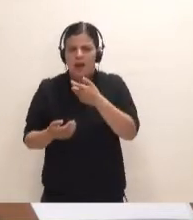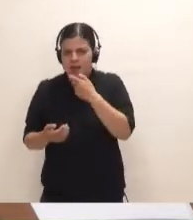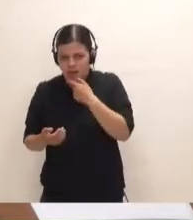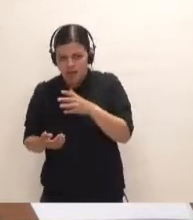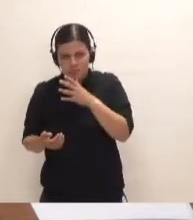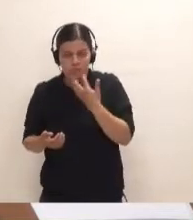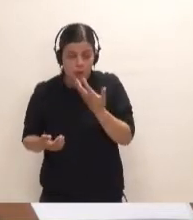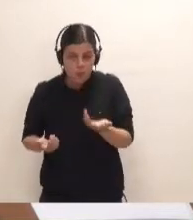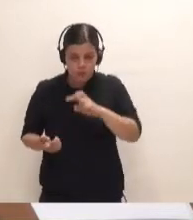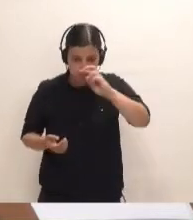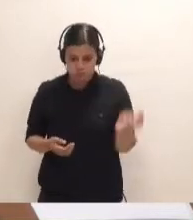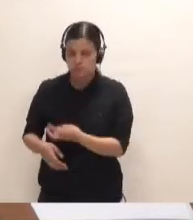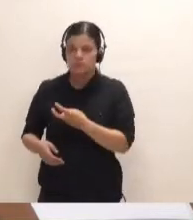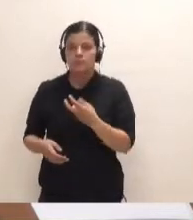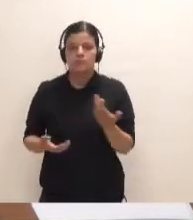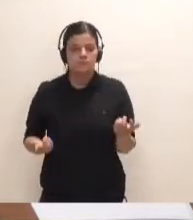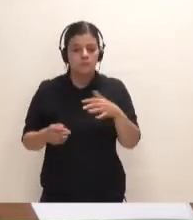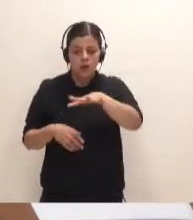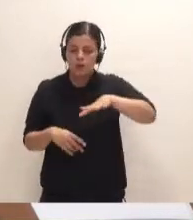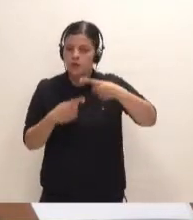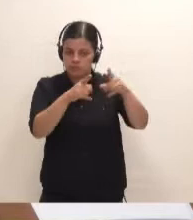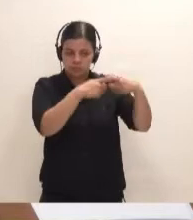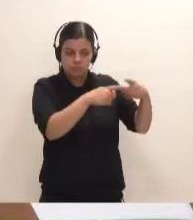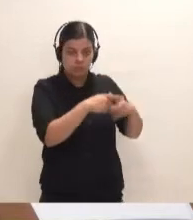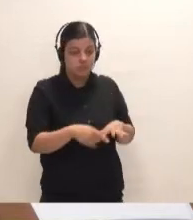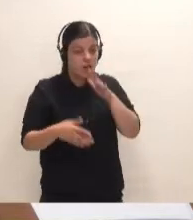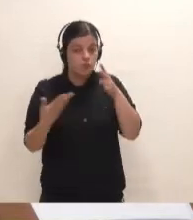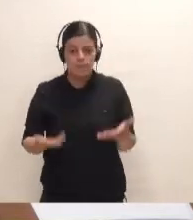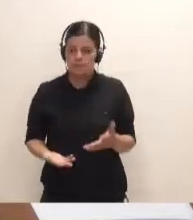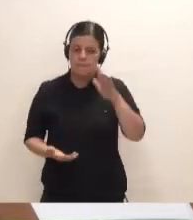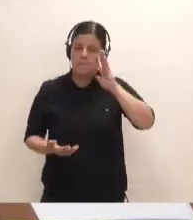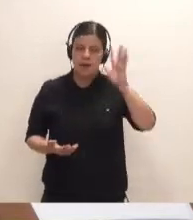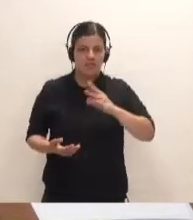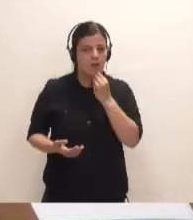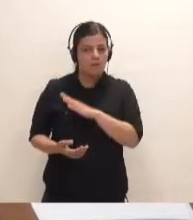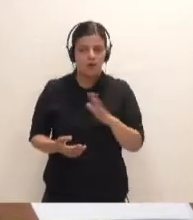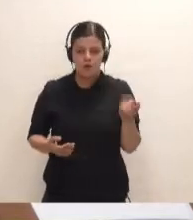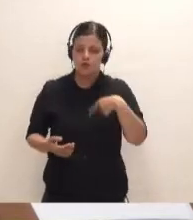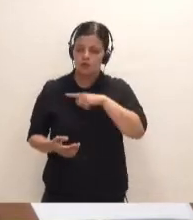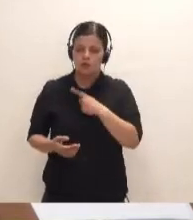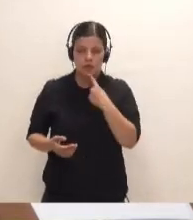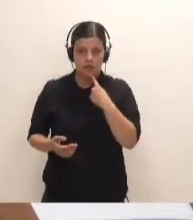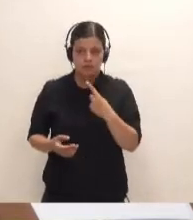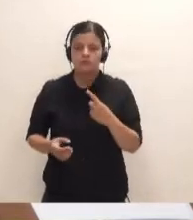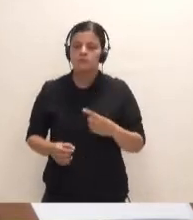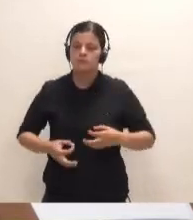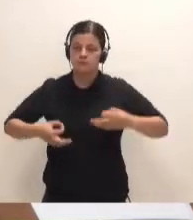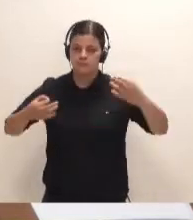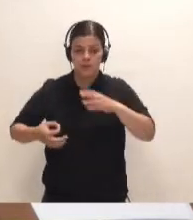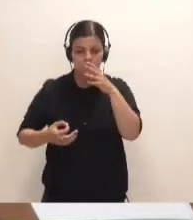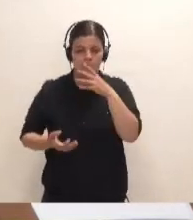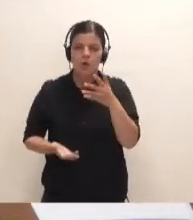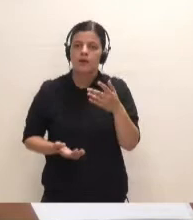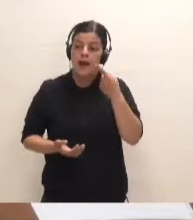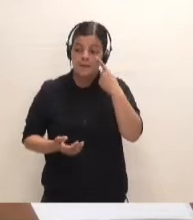otros, y otros lugares distintos. Hoy parece que lo razonable sea que definamos a vida cuenta de que el cuestionamiento